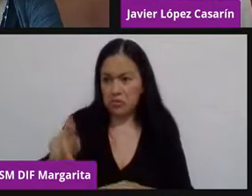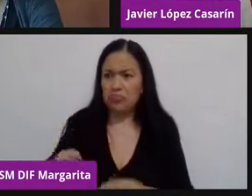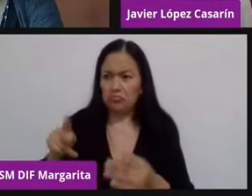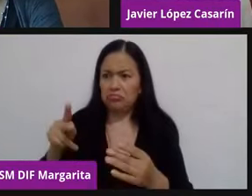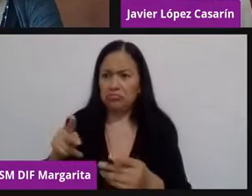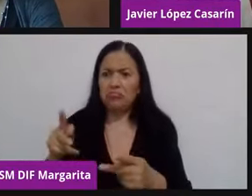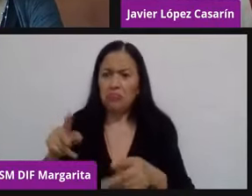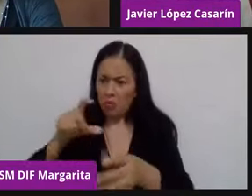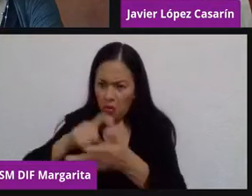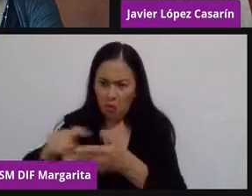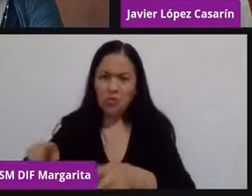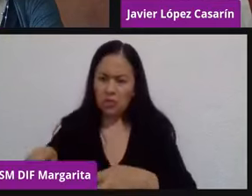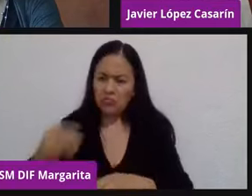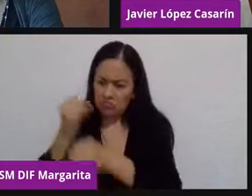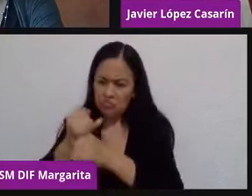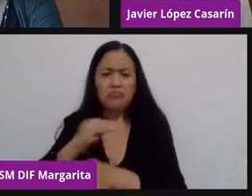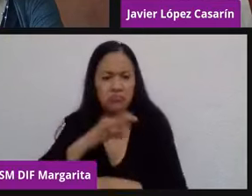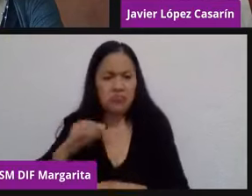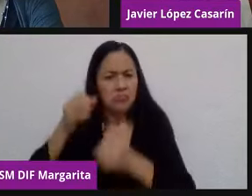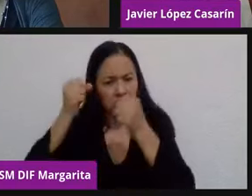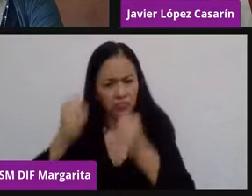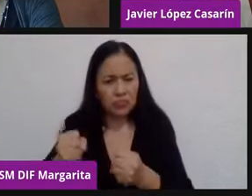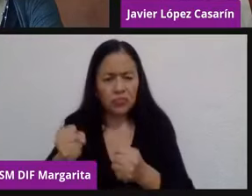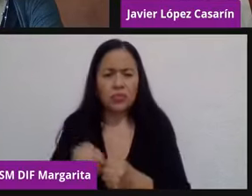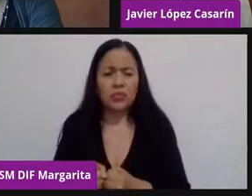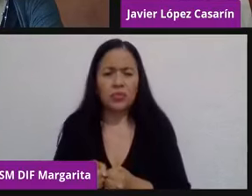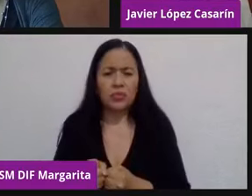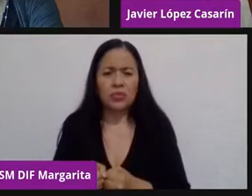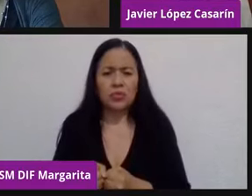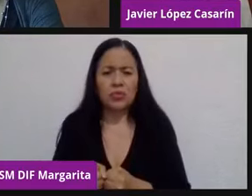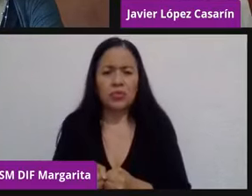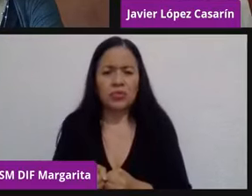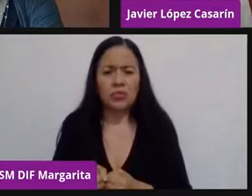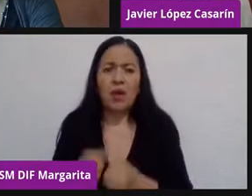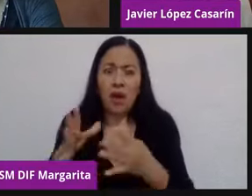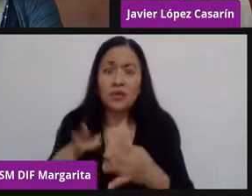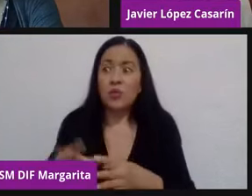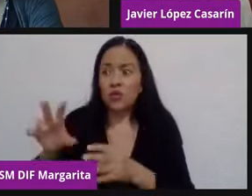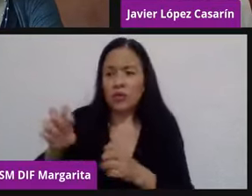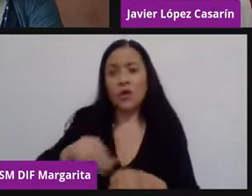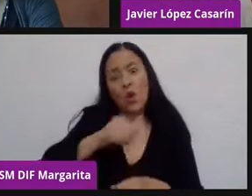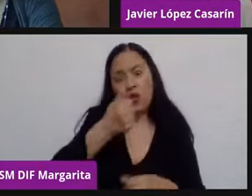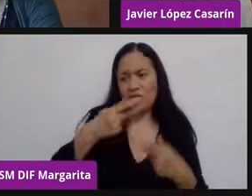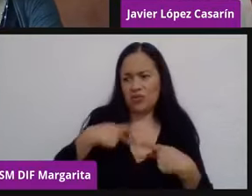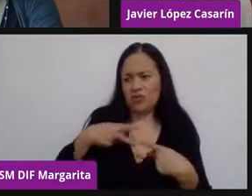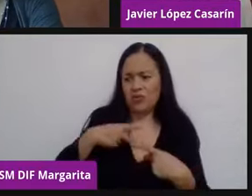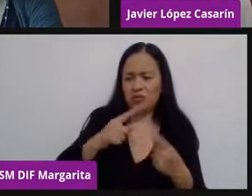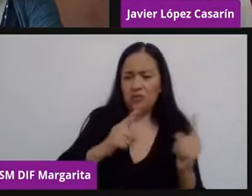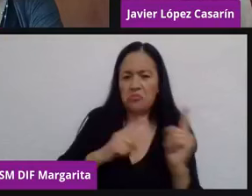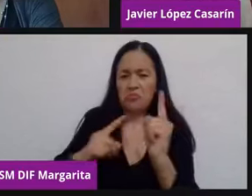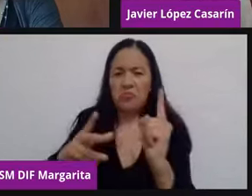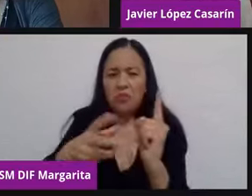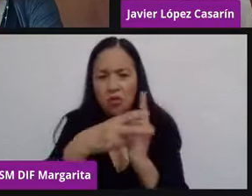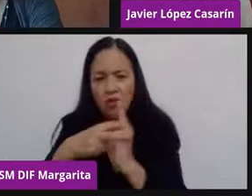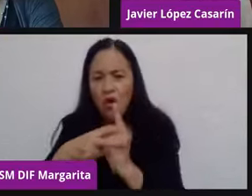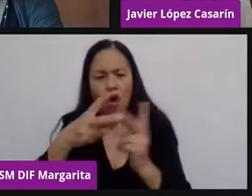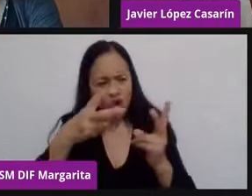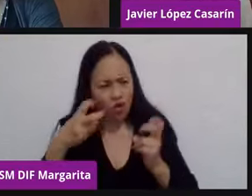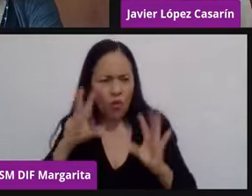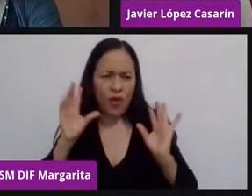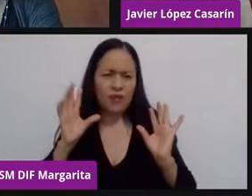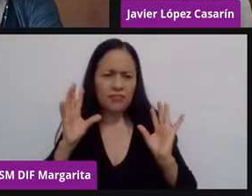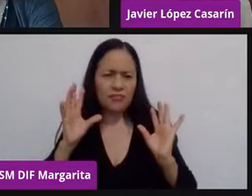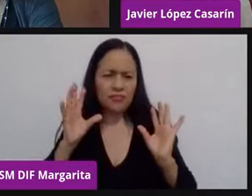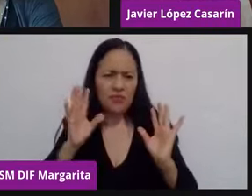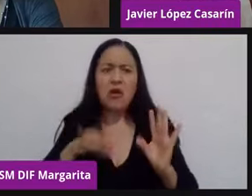que evitaría hasta tipo de delincuencia, que son procesos que si